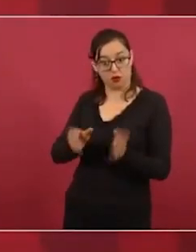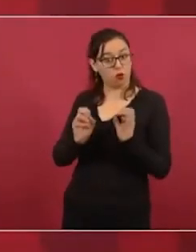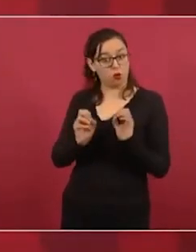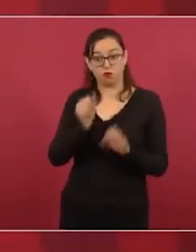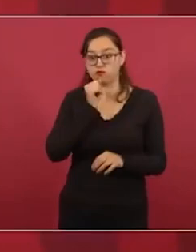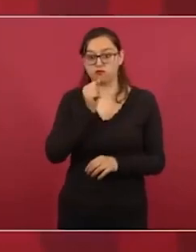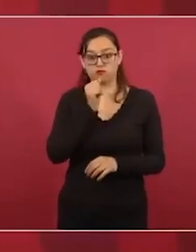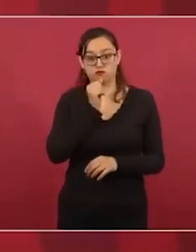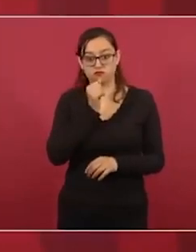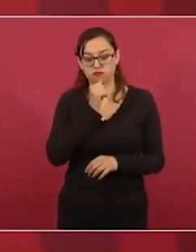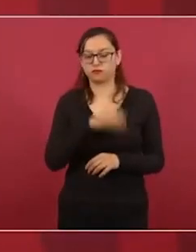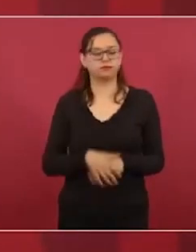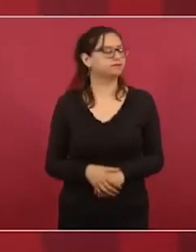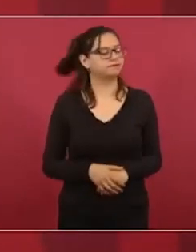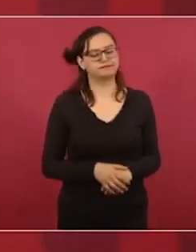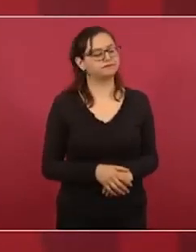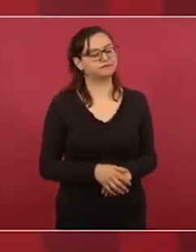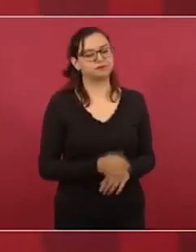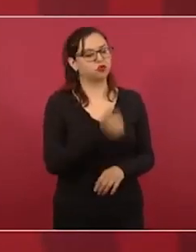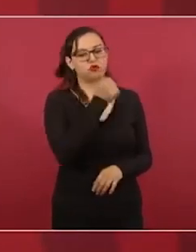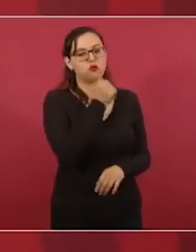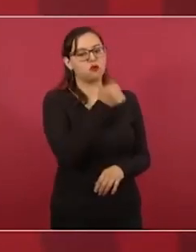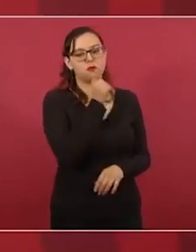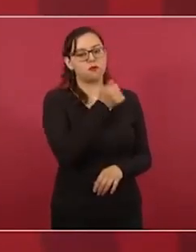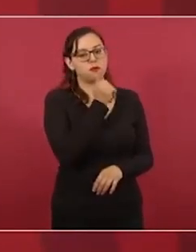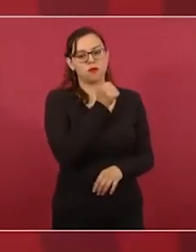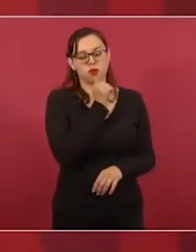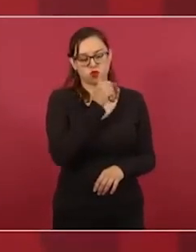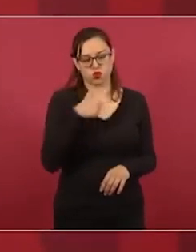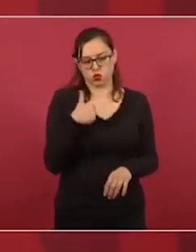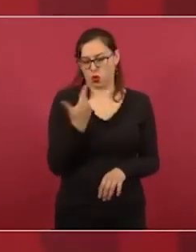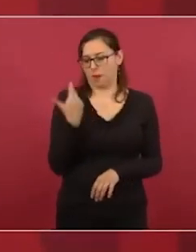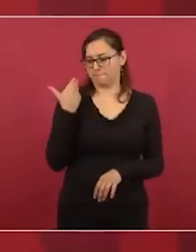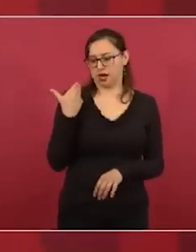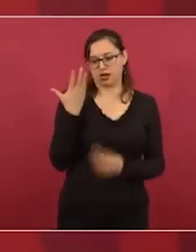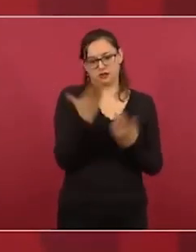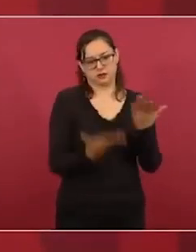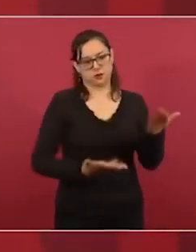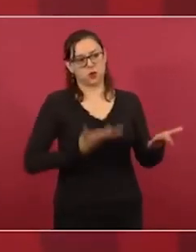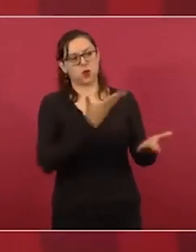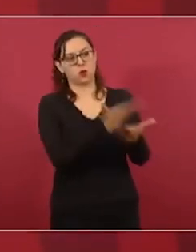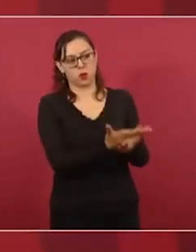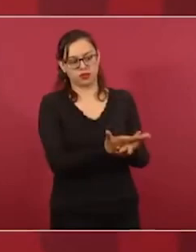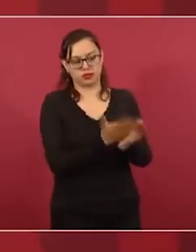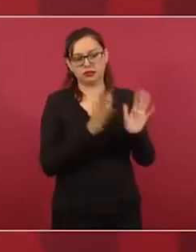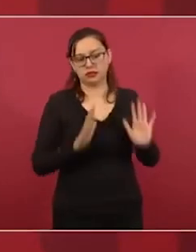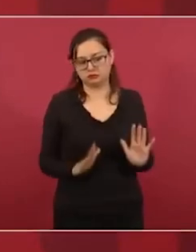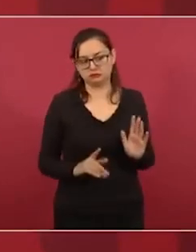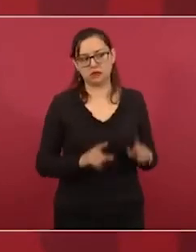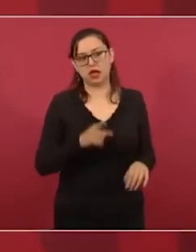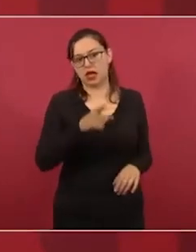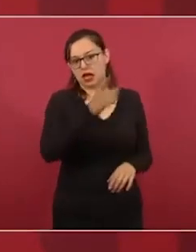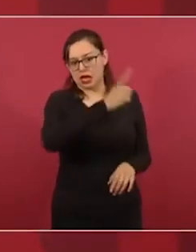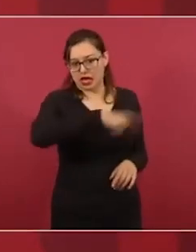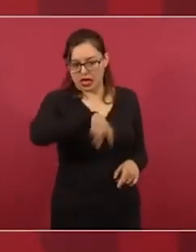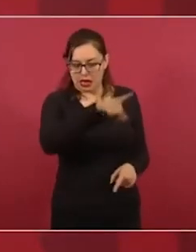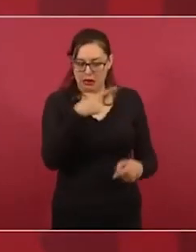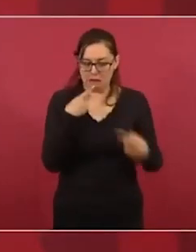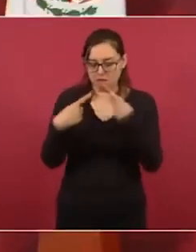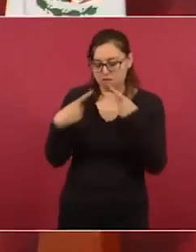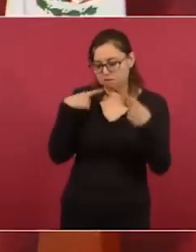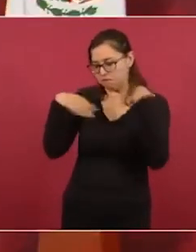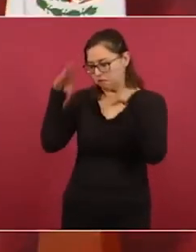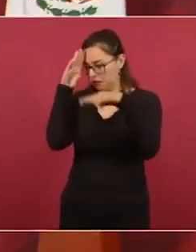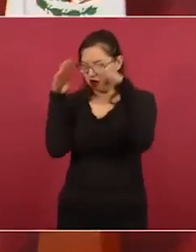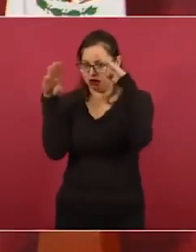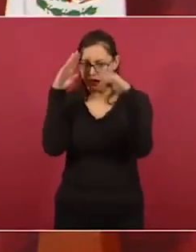todavía no. Yo se lo planteé a él y me dijo que iban a revisar, que iban a analizar la